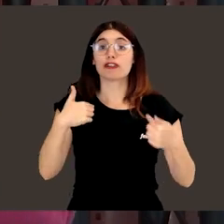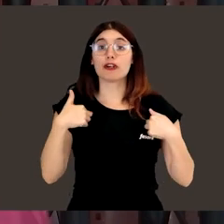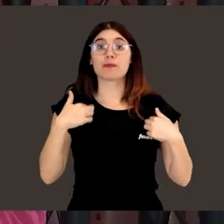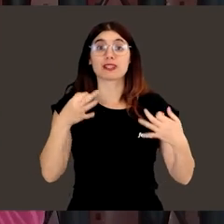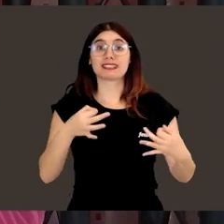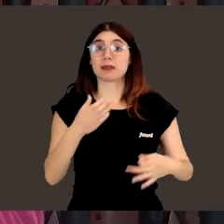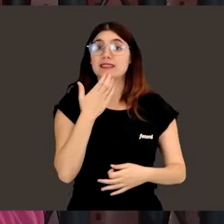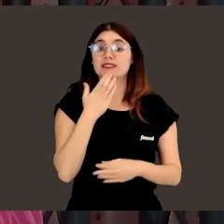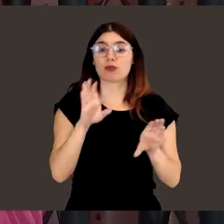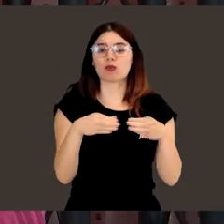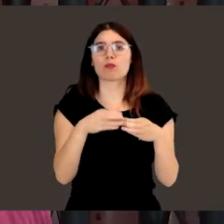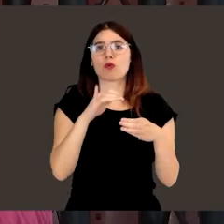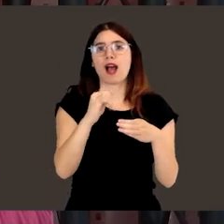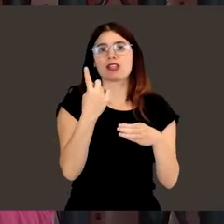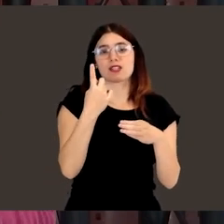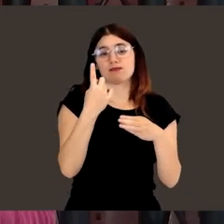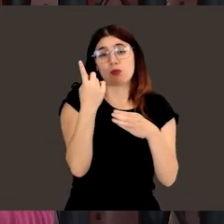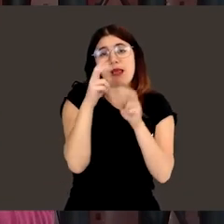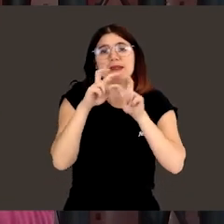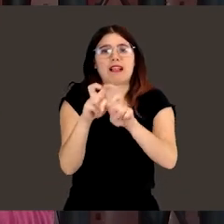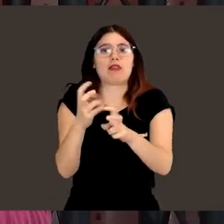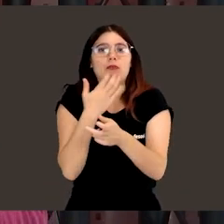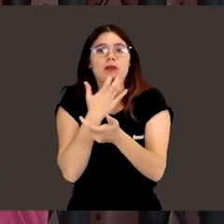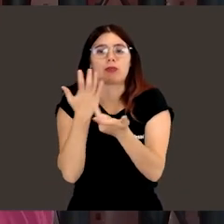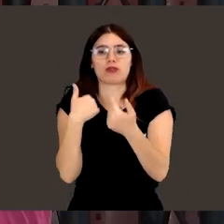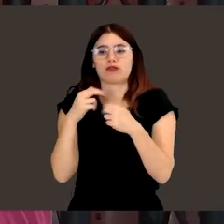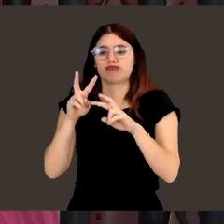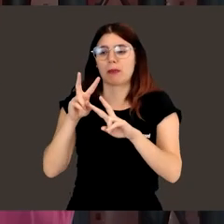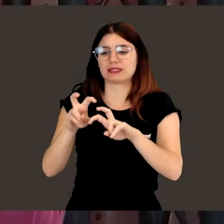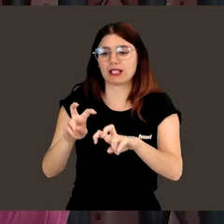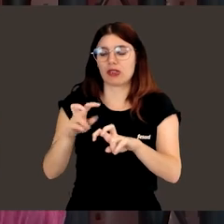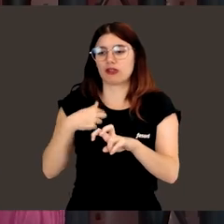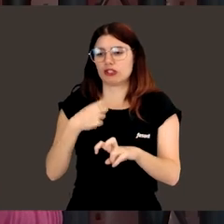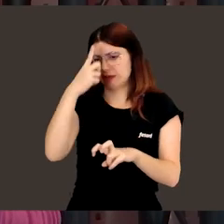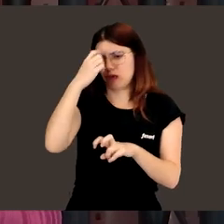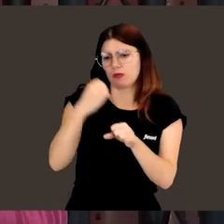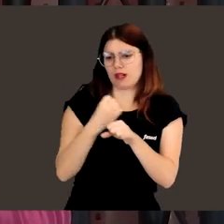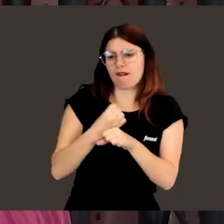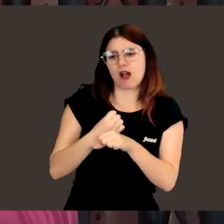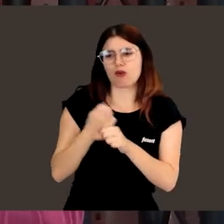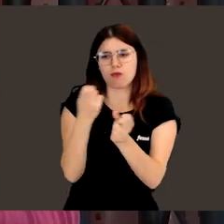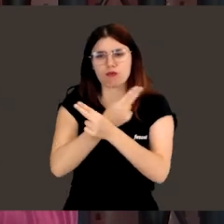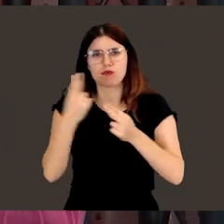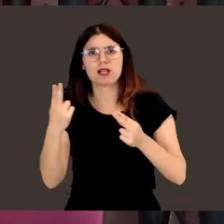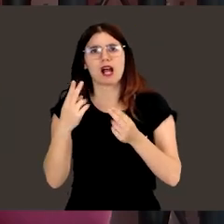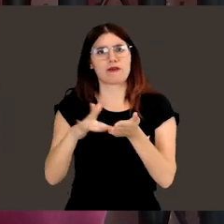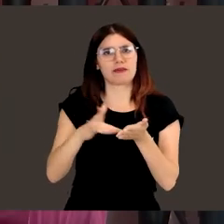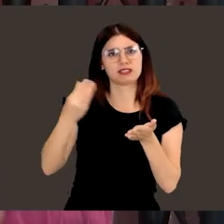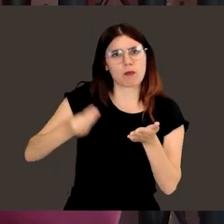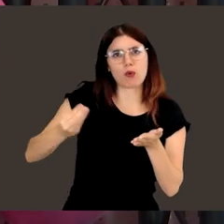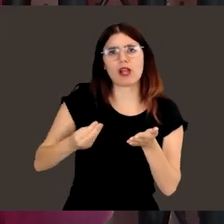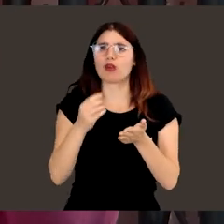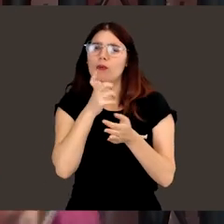siempre que en el grupo tenemos una investigación, que yo creo que da lugar a un trabajo que